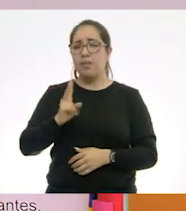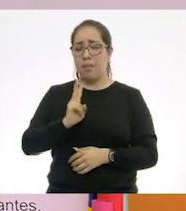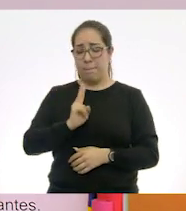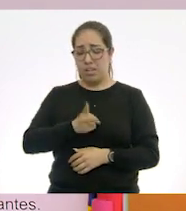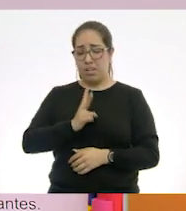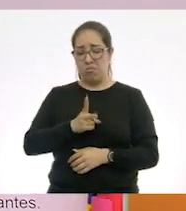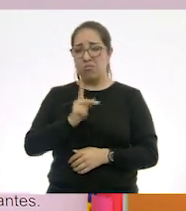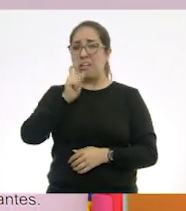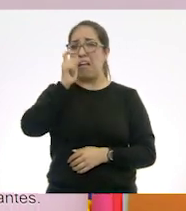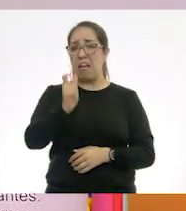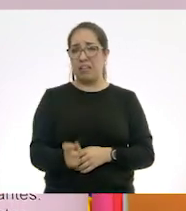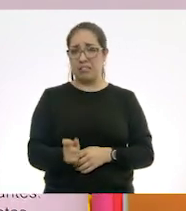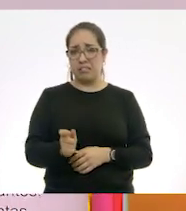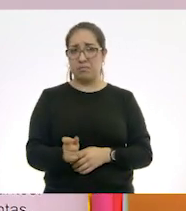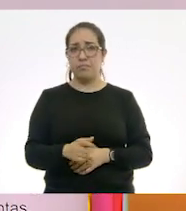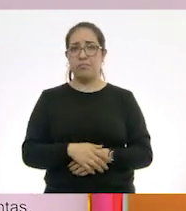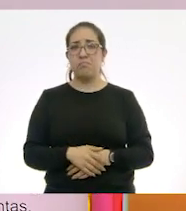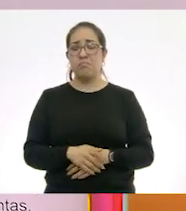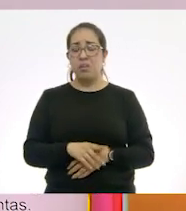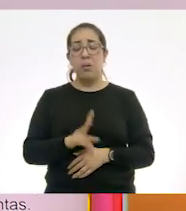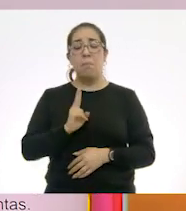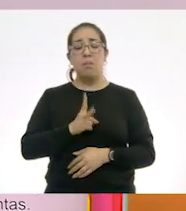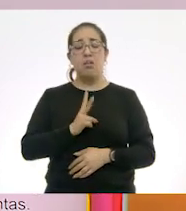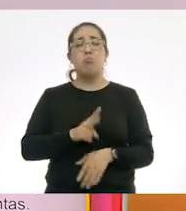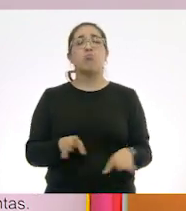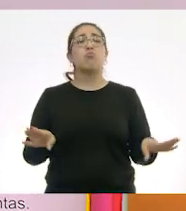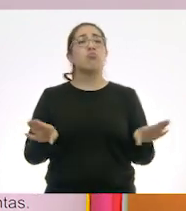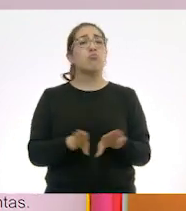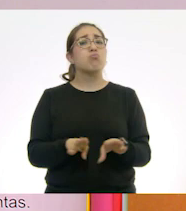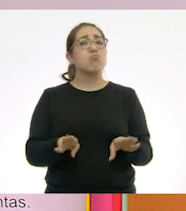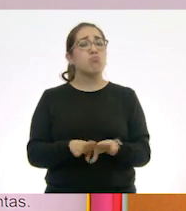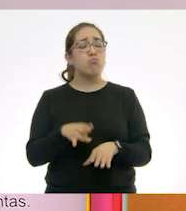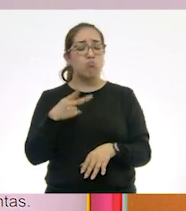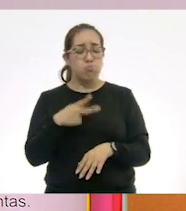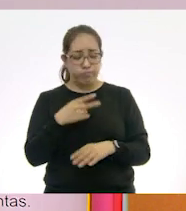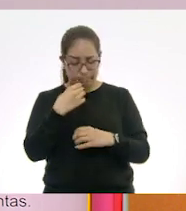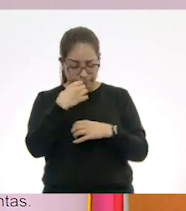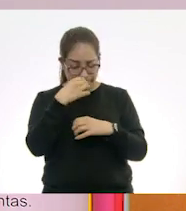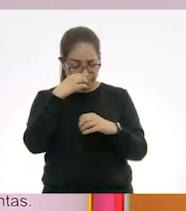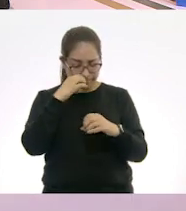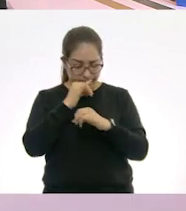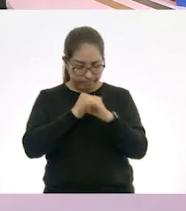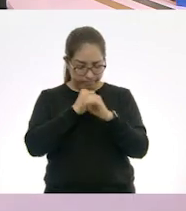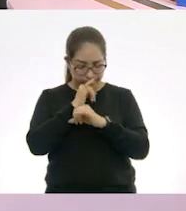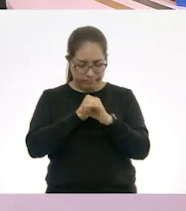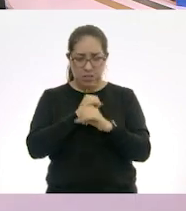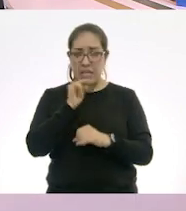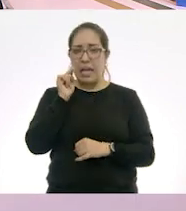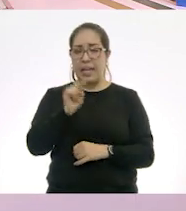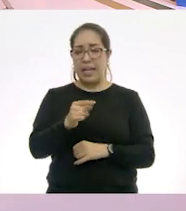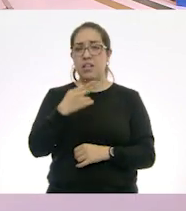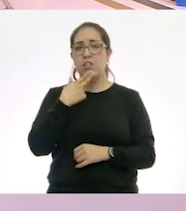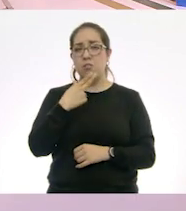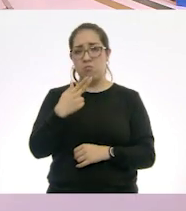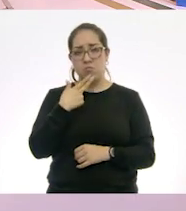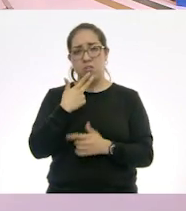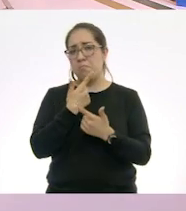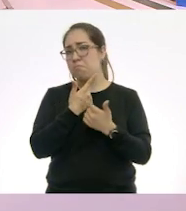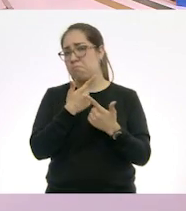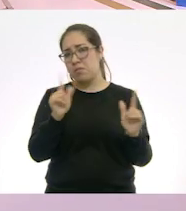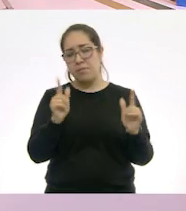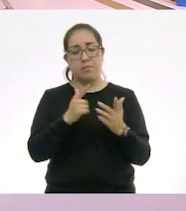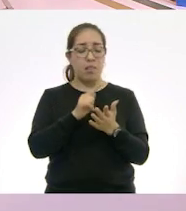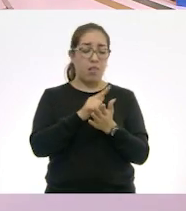y cómo es un virus y aquí se pueden ustedes auxiliar de libros,